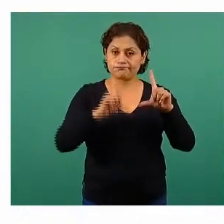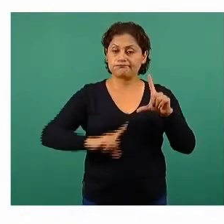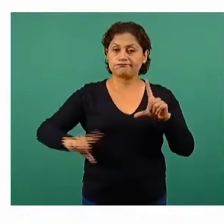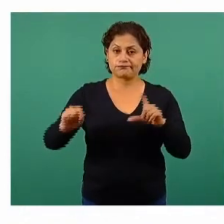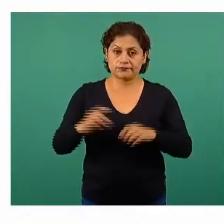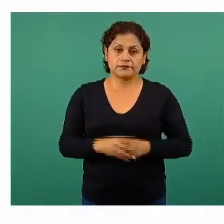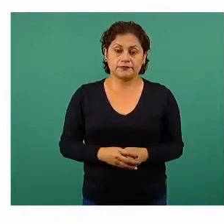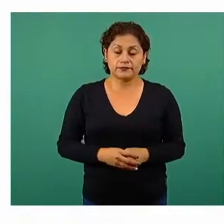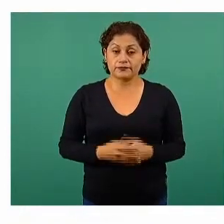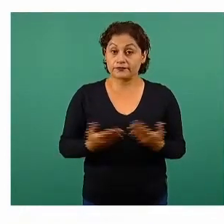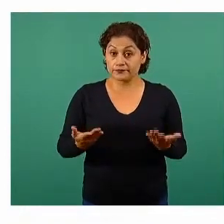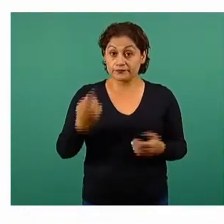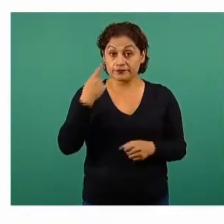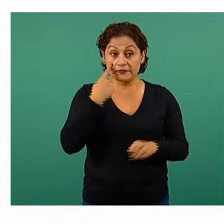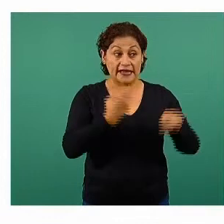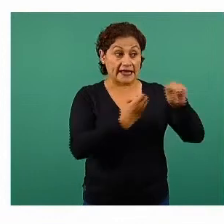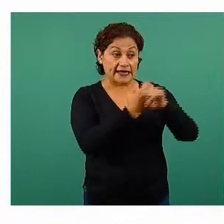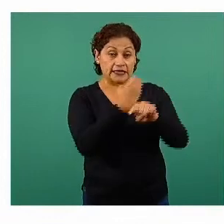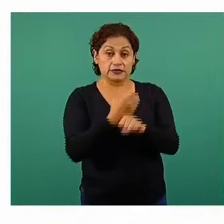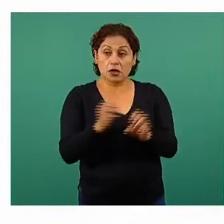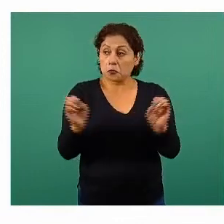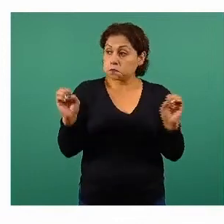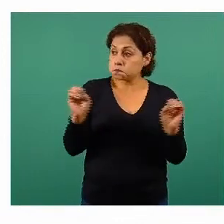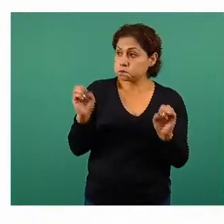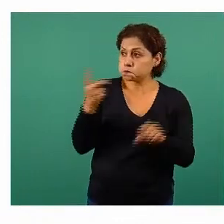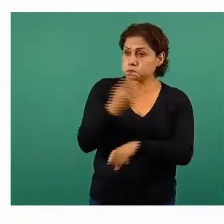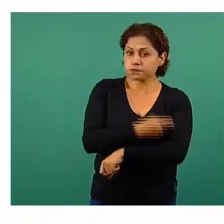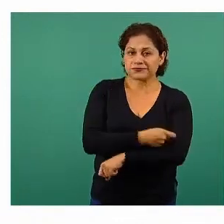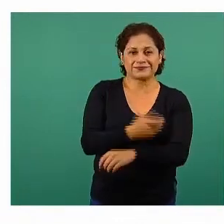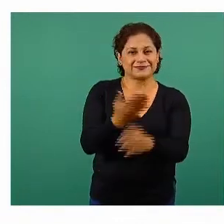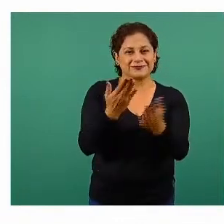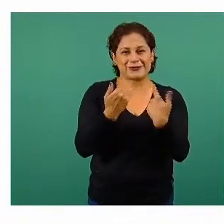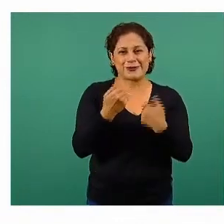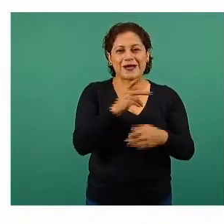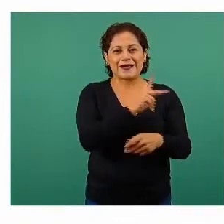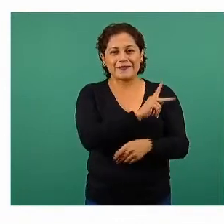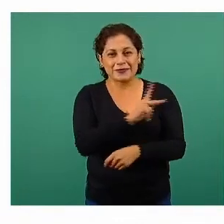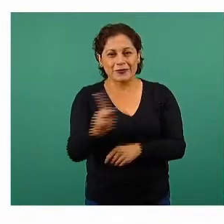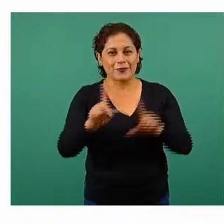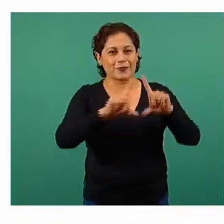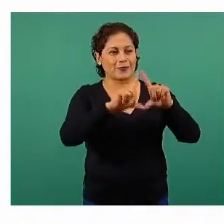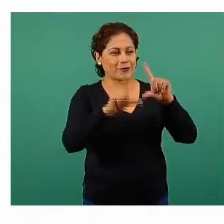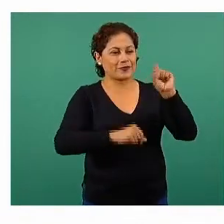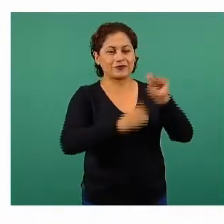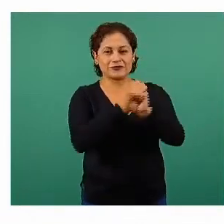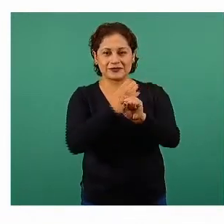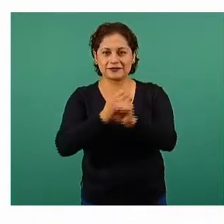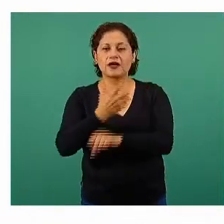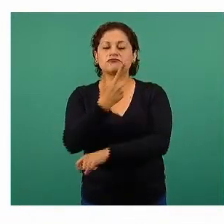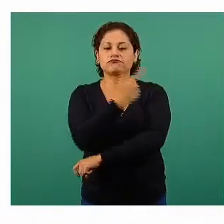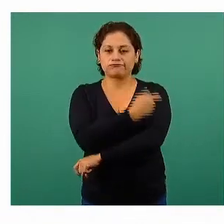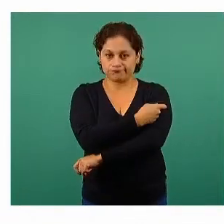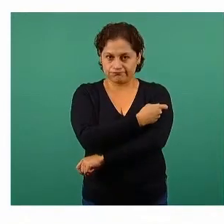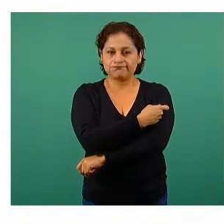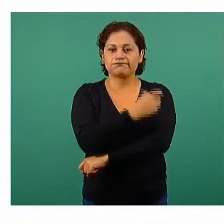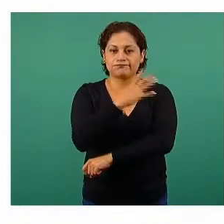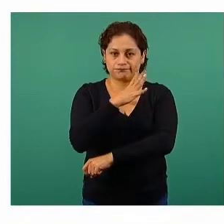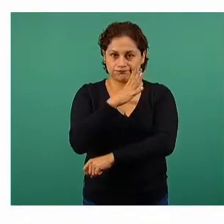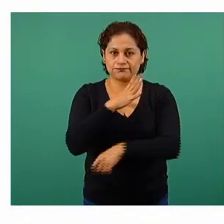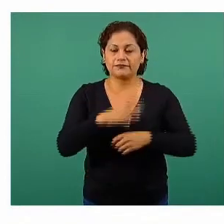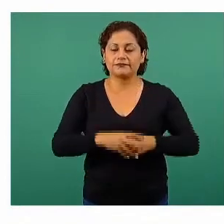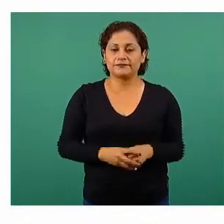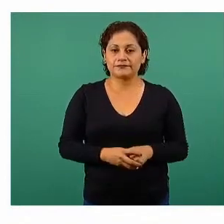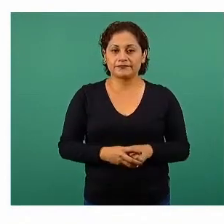entidad federativa que se haya quedado sin aplicar una sola dosis. Las 32